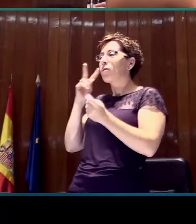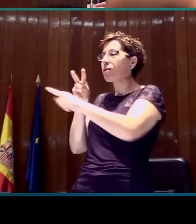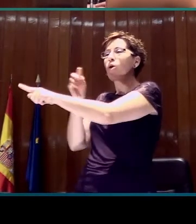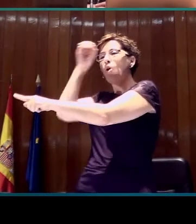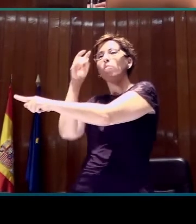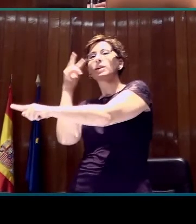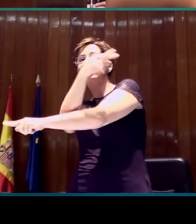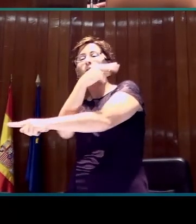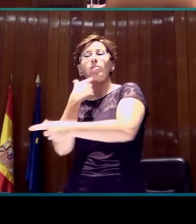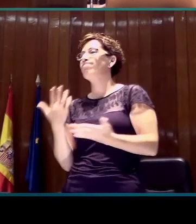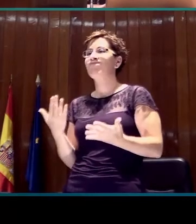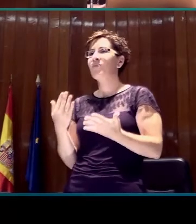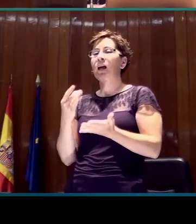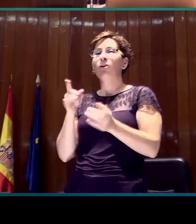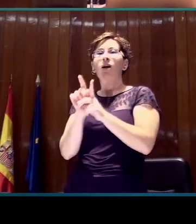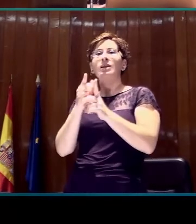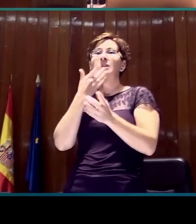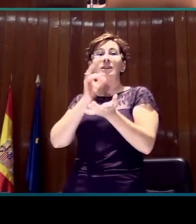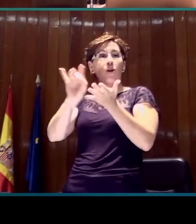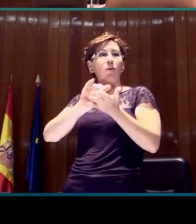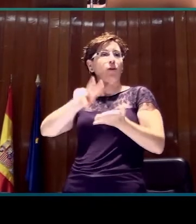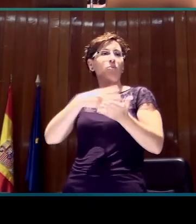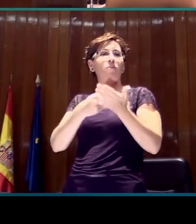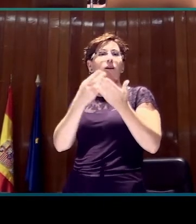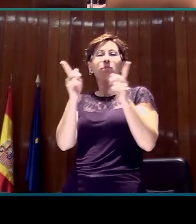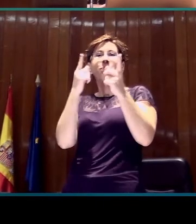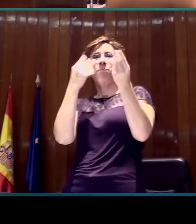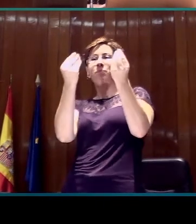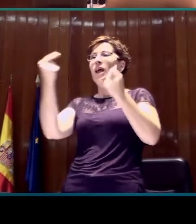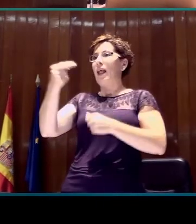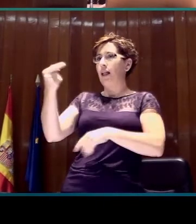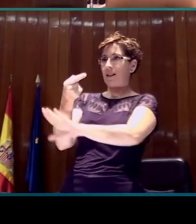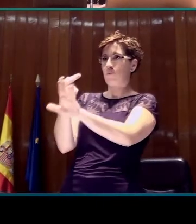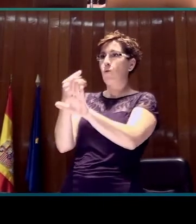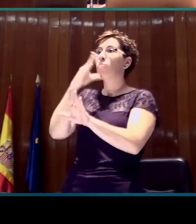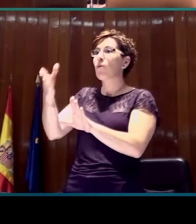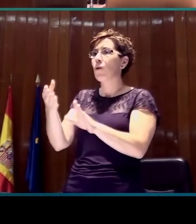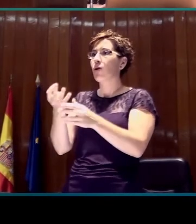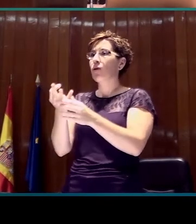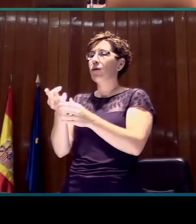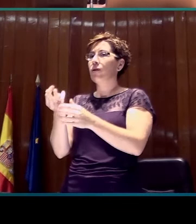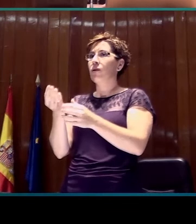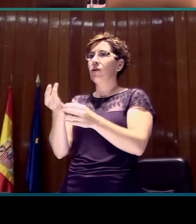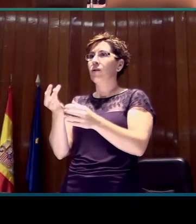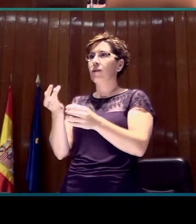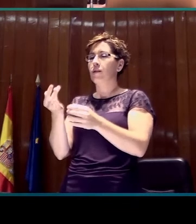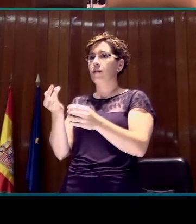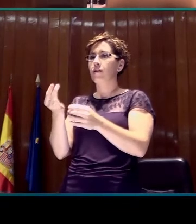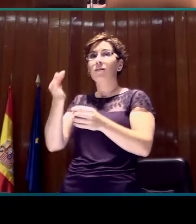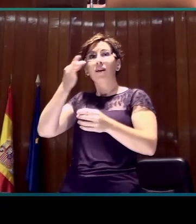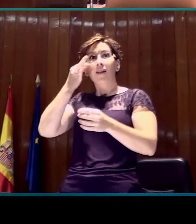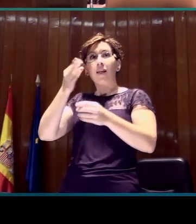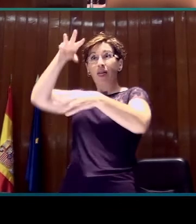servicio de interpretación, en primer lugar, asociándolo a los escasos espacios con los que actualmente se presta este